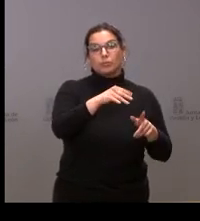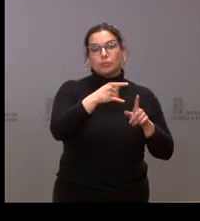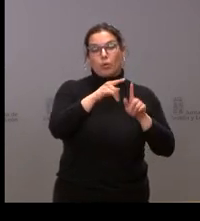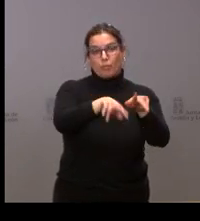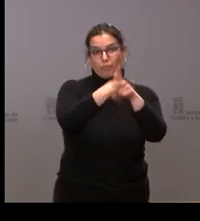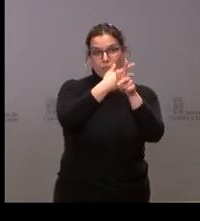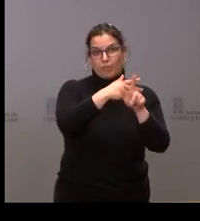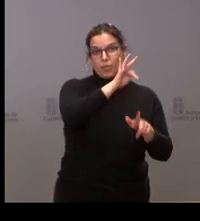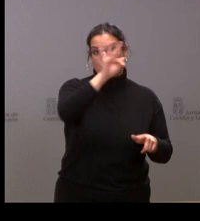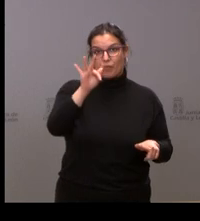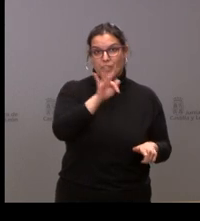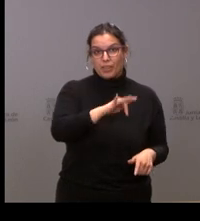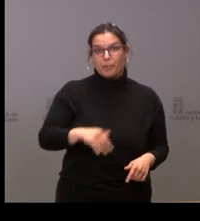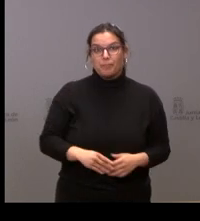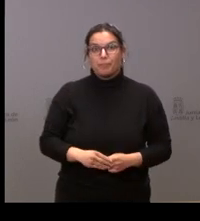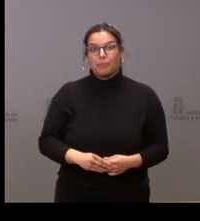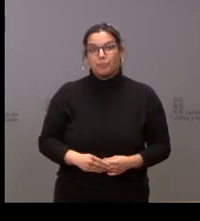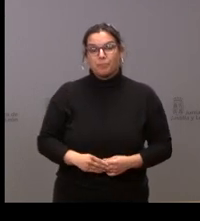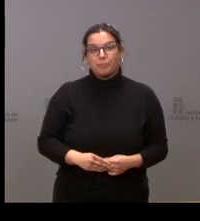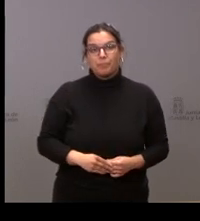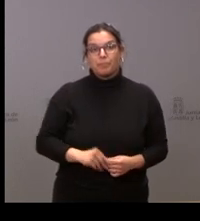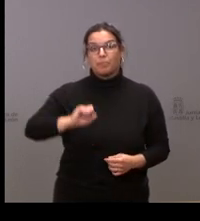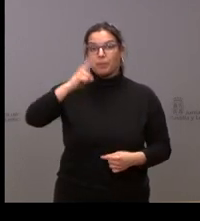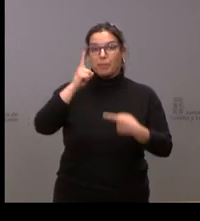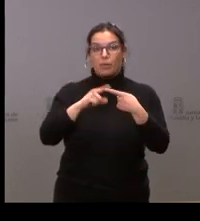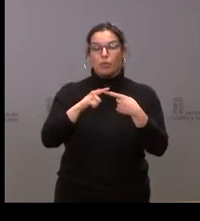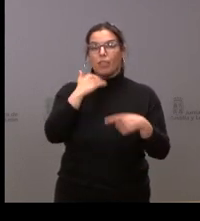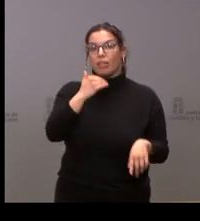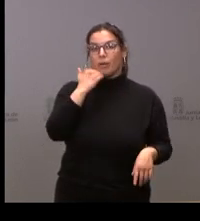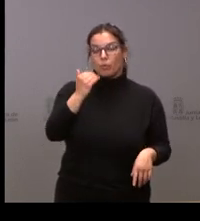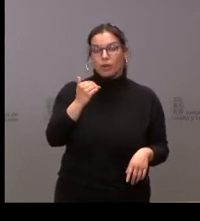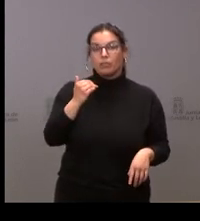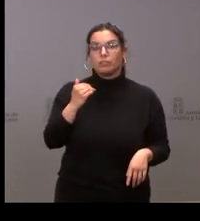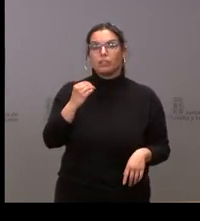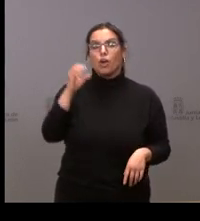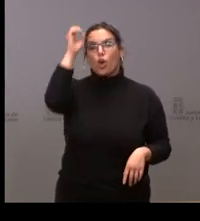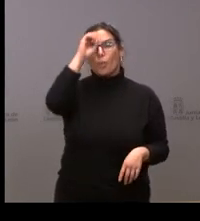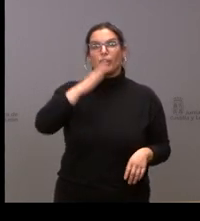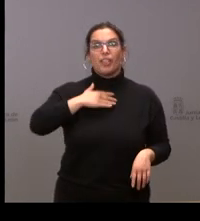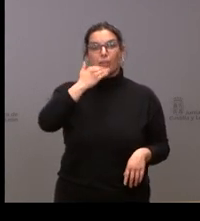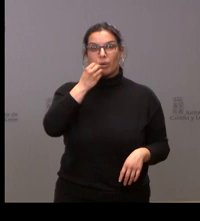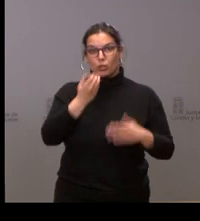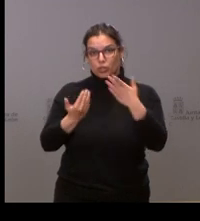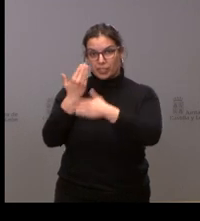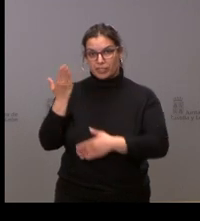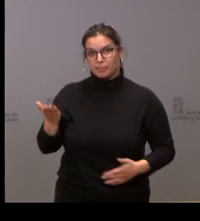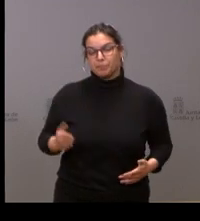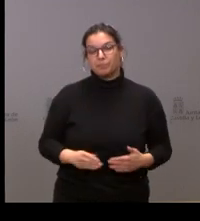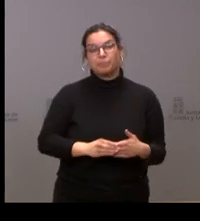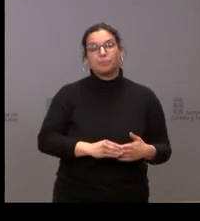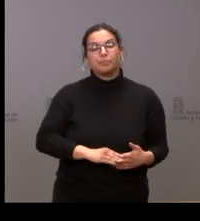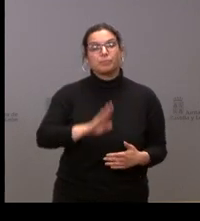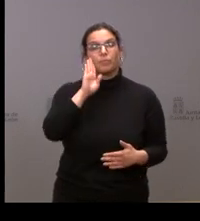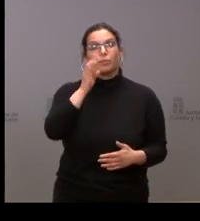videoconferencia. Hoy lo iniciamos en Zamora con la opinión. Carlos Gil, buenos días. Buenos días.